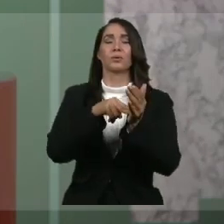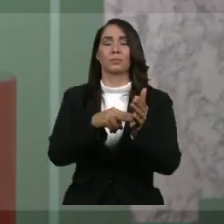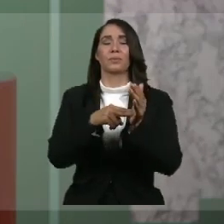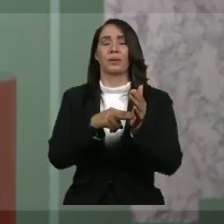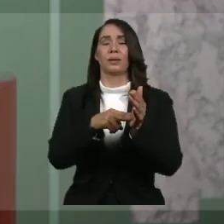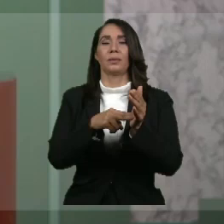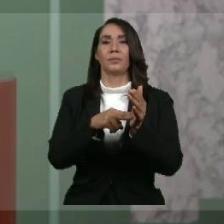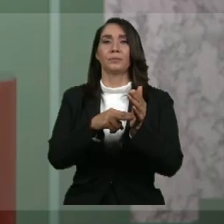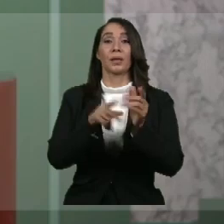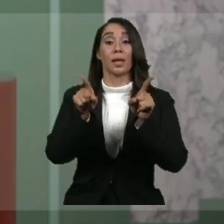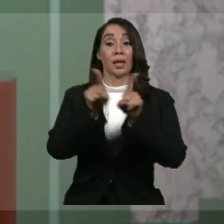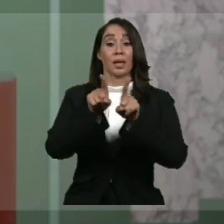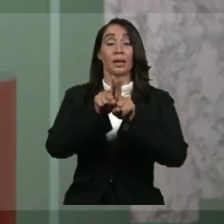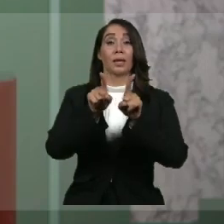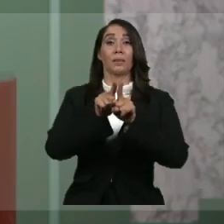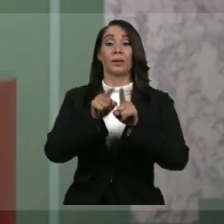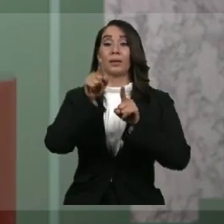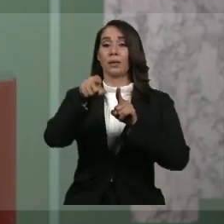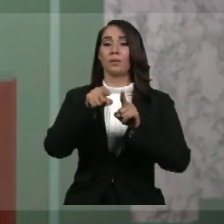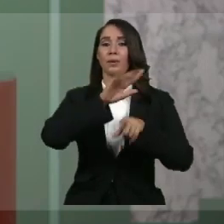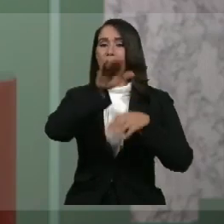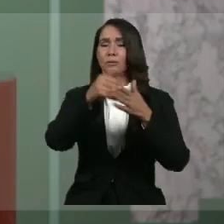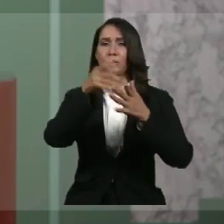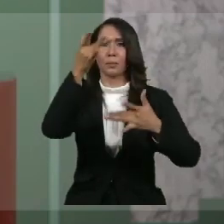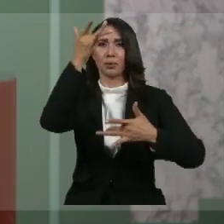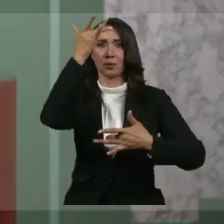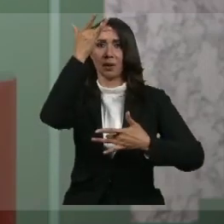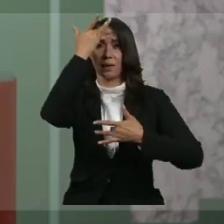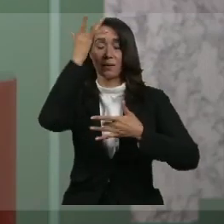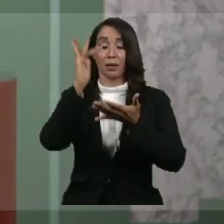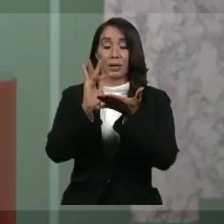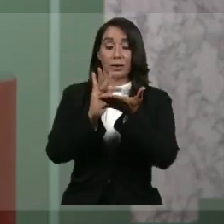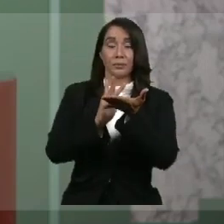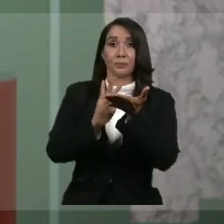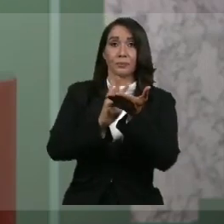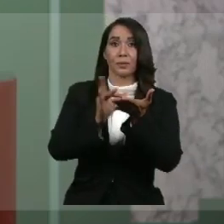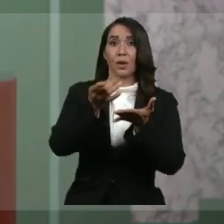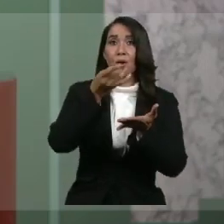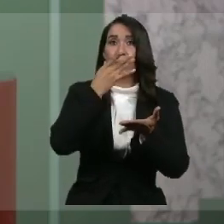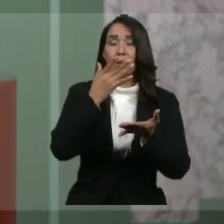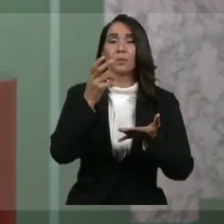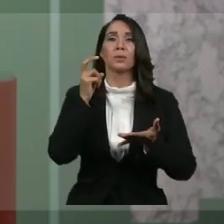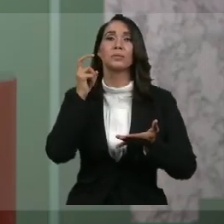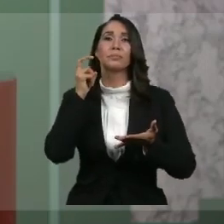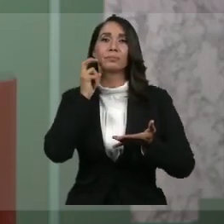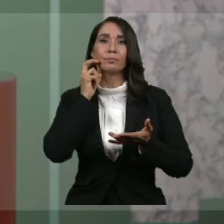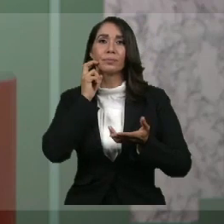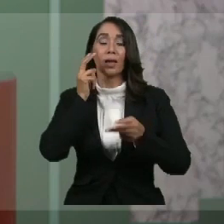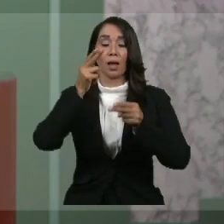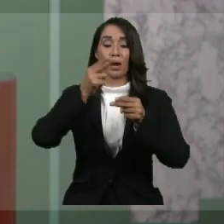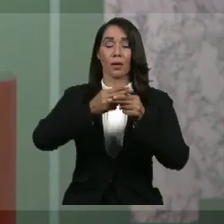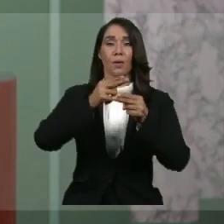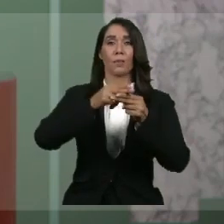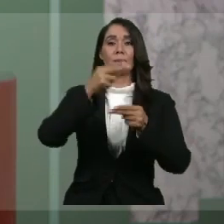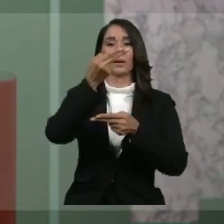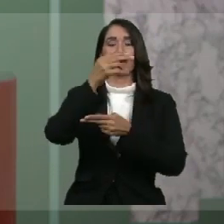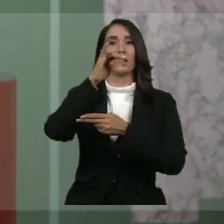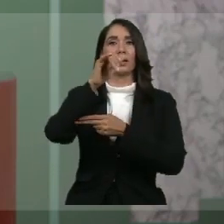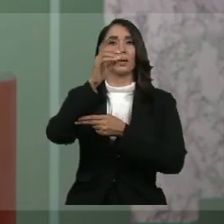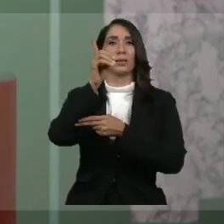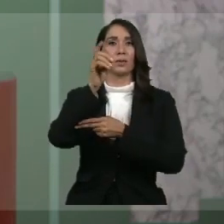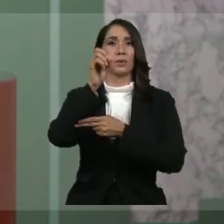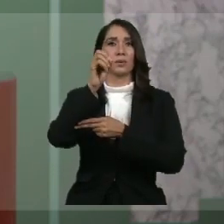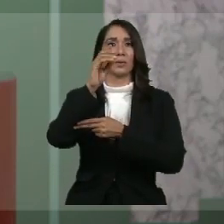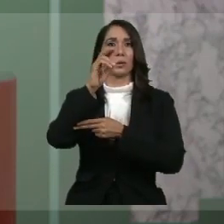para todos los afectados y de forma gratuita el fármaco hidroxicloroquina combinado con acitromicina